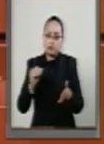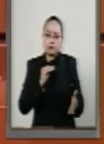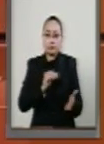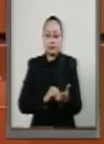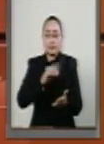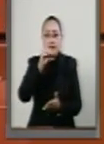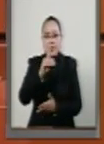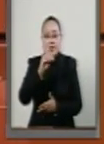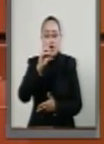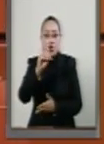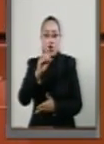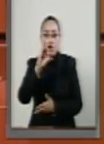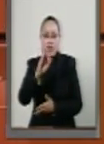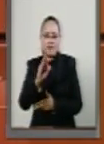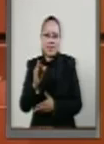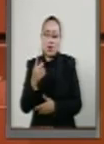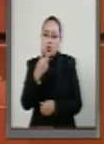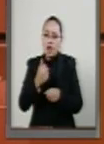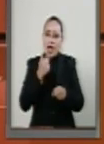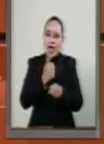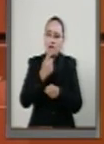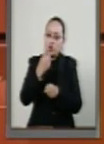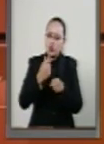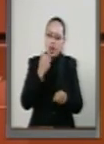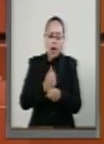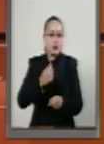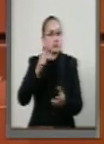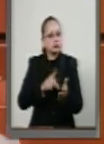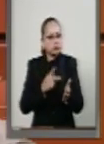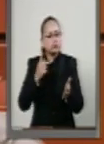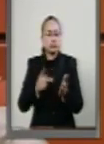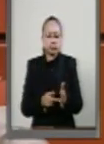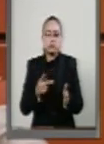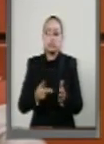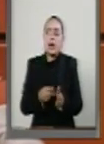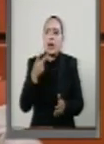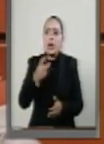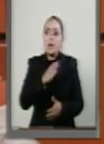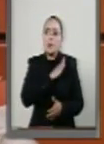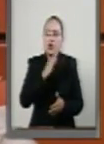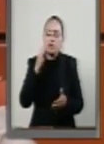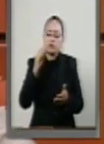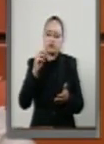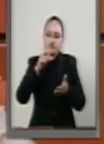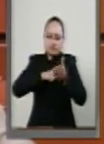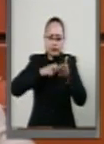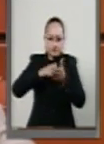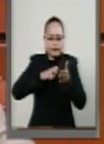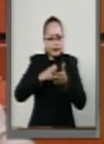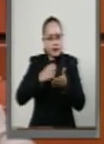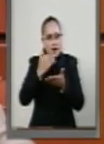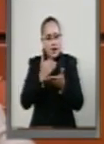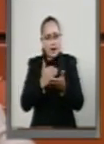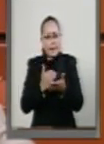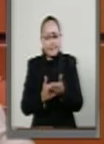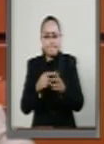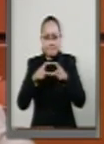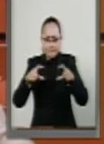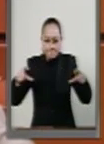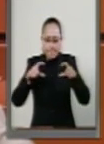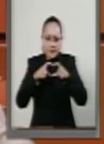de la Federación anualmente y podrán publicarse actualizaciones de las fichas